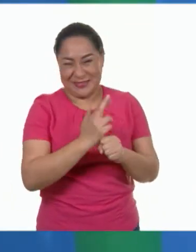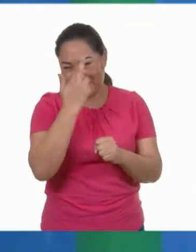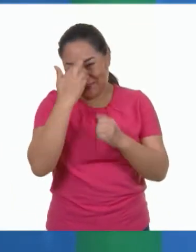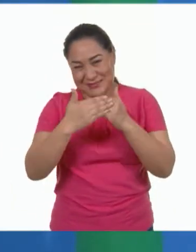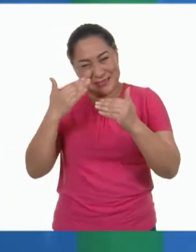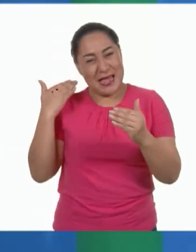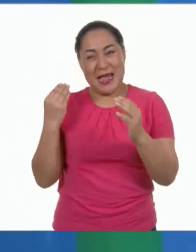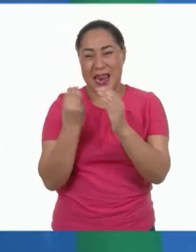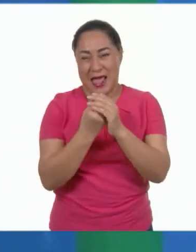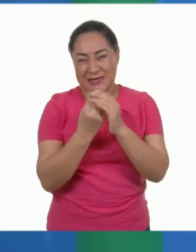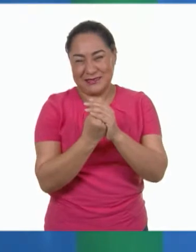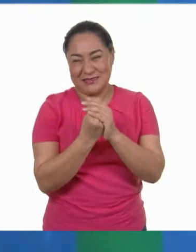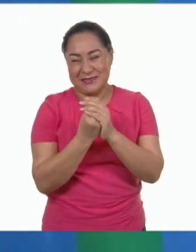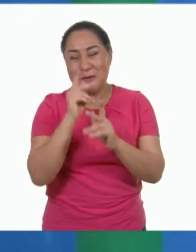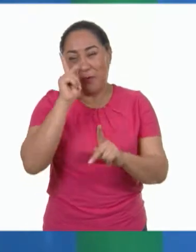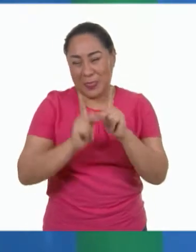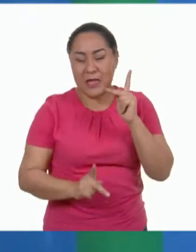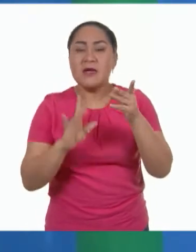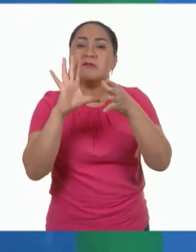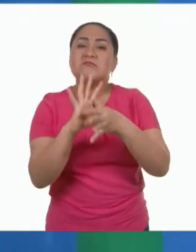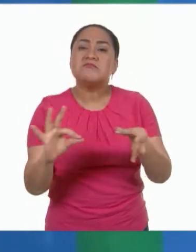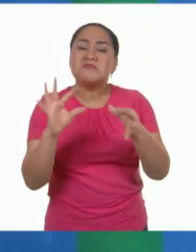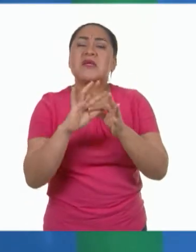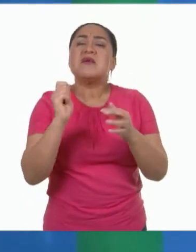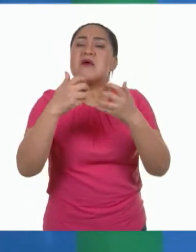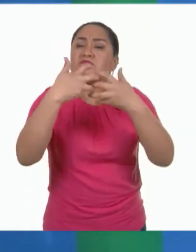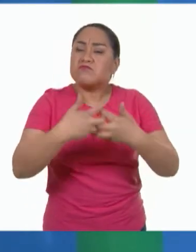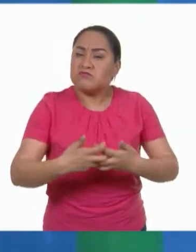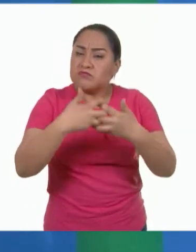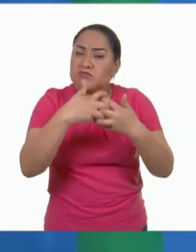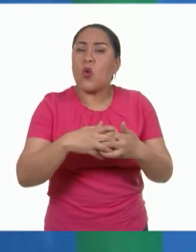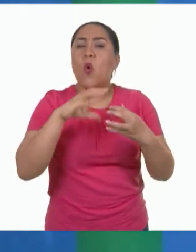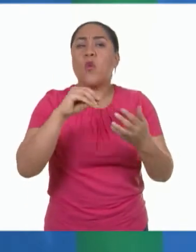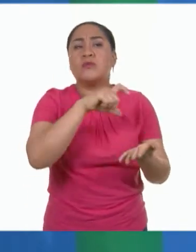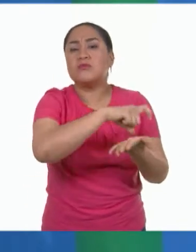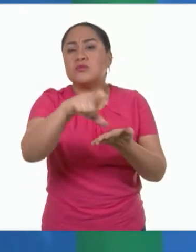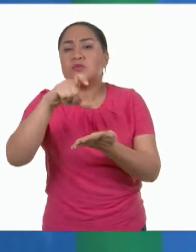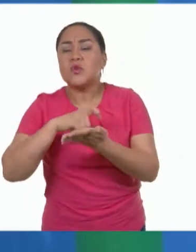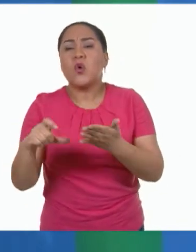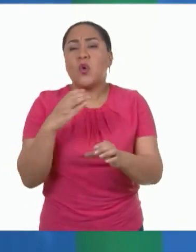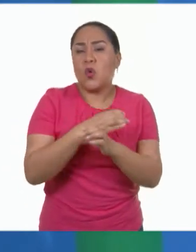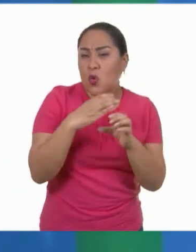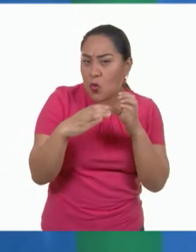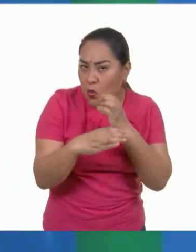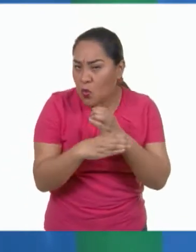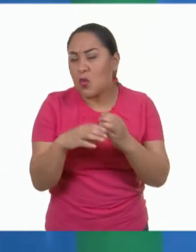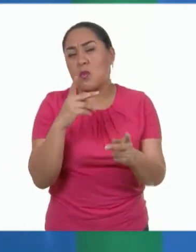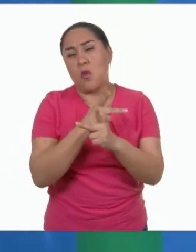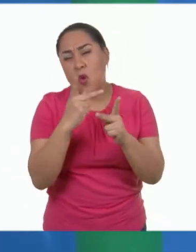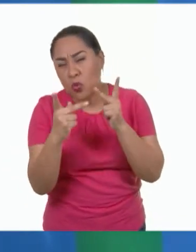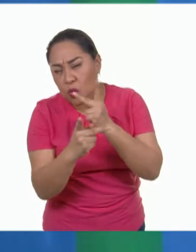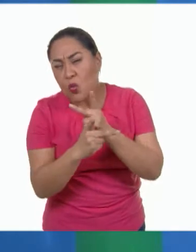pasada. Platicamos sobre la producción y el consumo de diversos productos, bienes y servicios y especificamos las